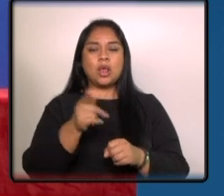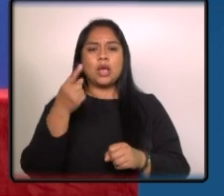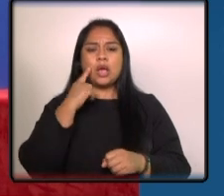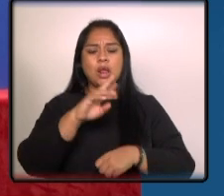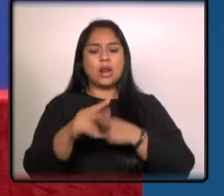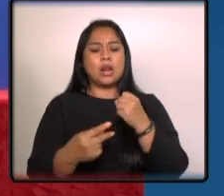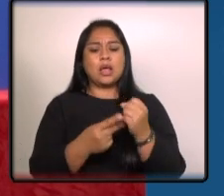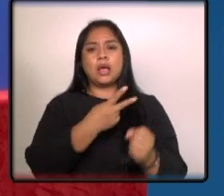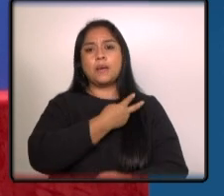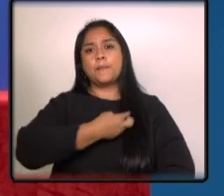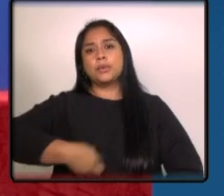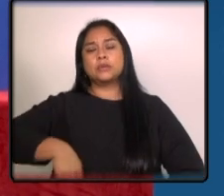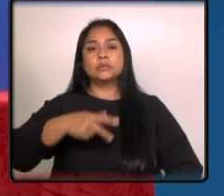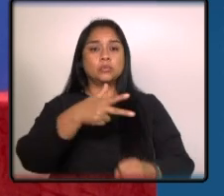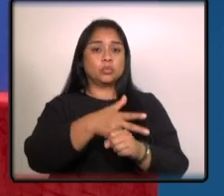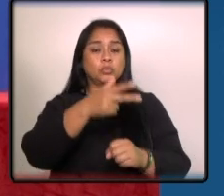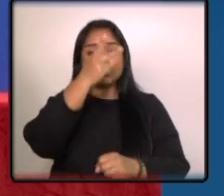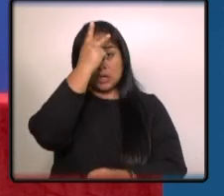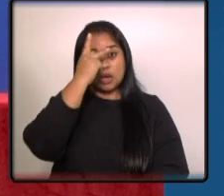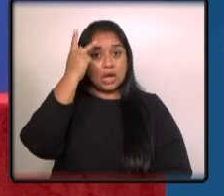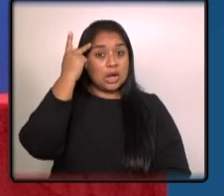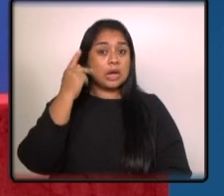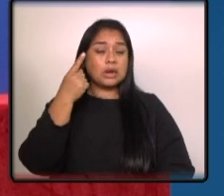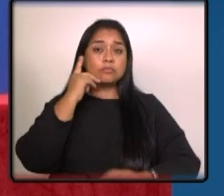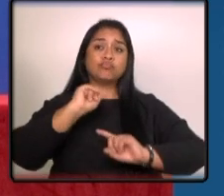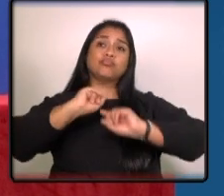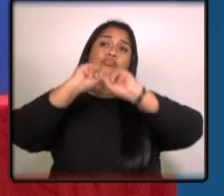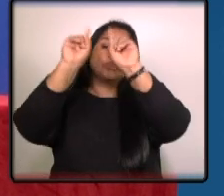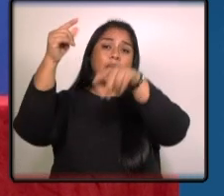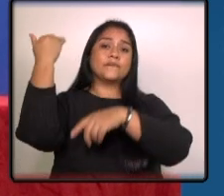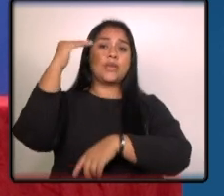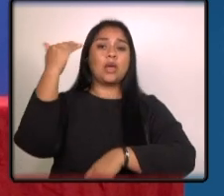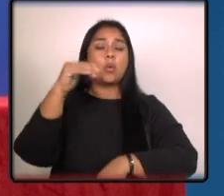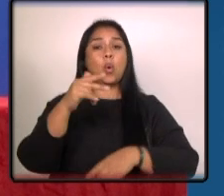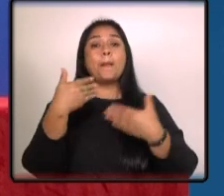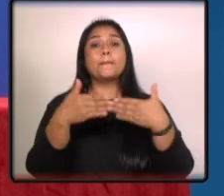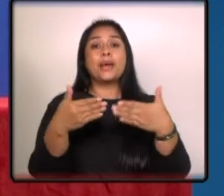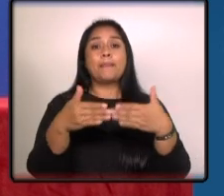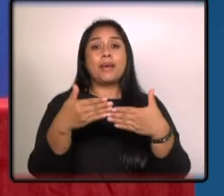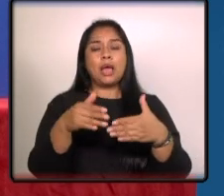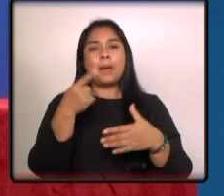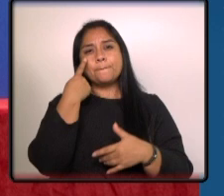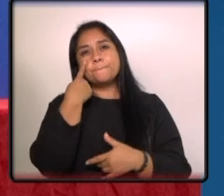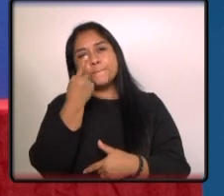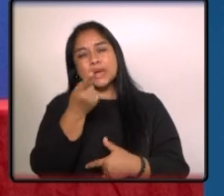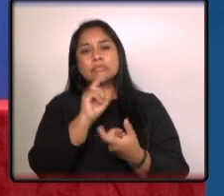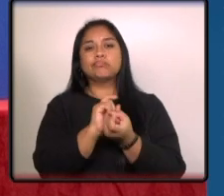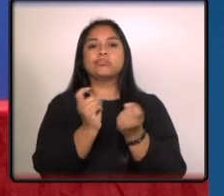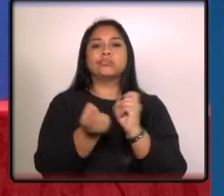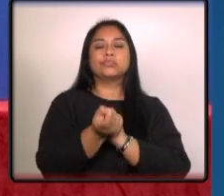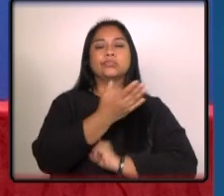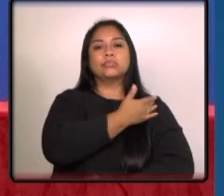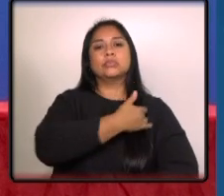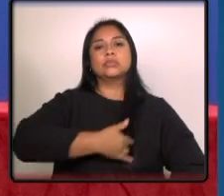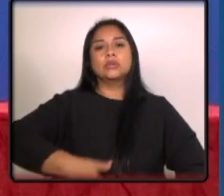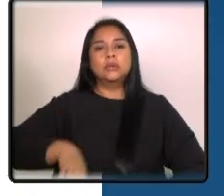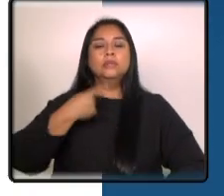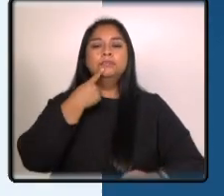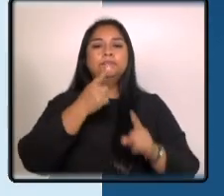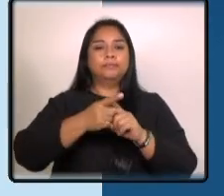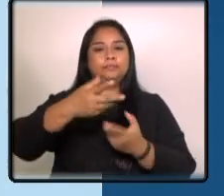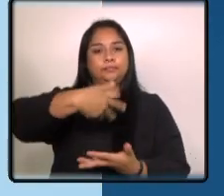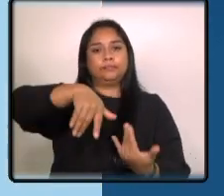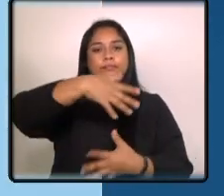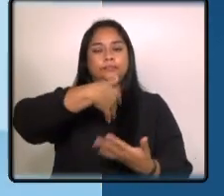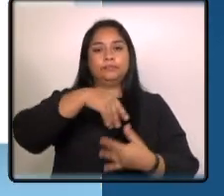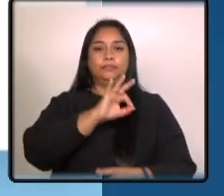vicepresidenta de la república Karin Herrera viajó a panamá para presenciar la transmisión de mando por medio de su red social x